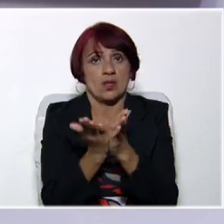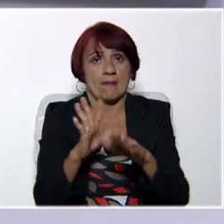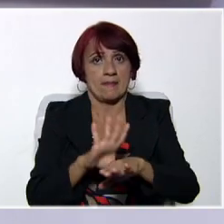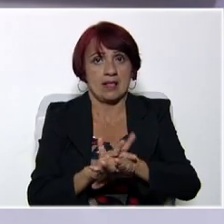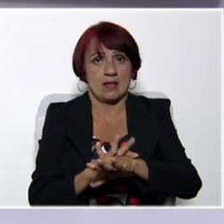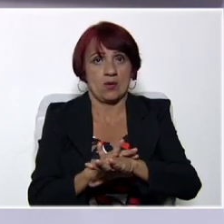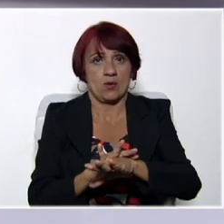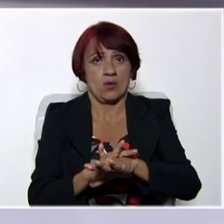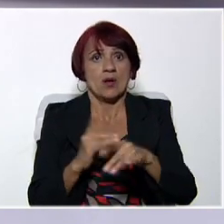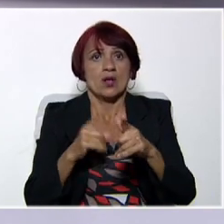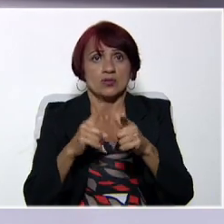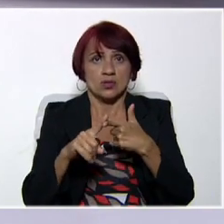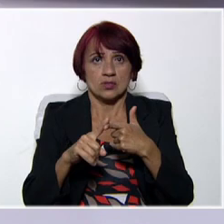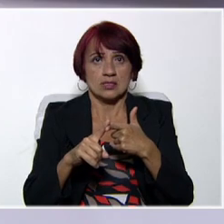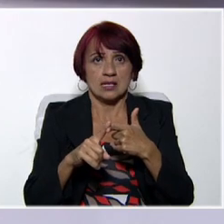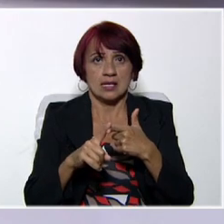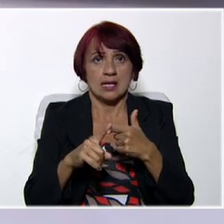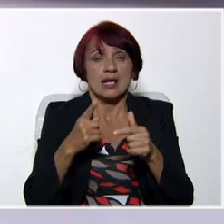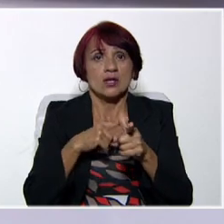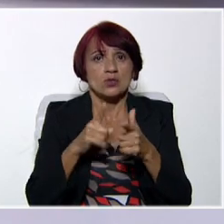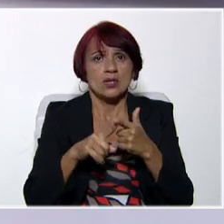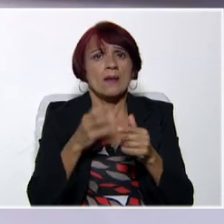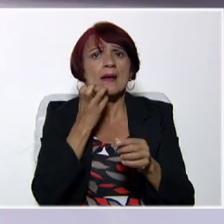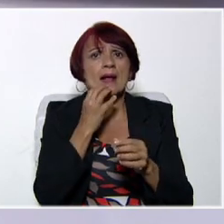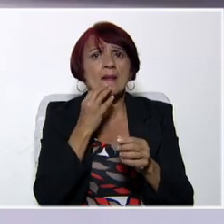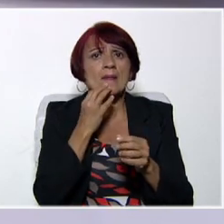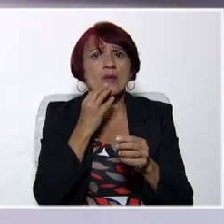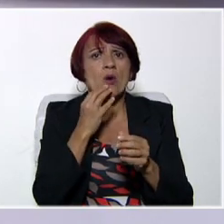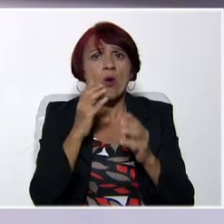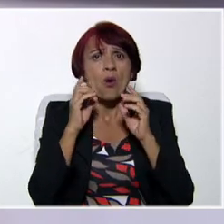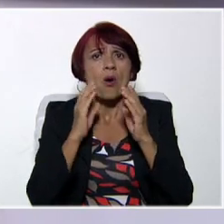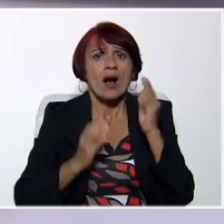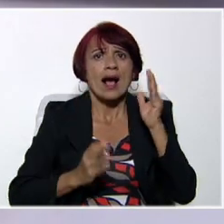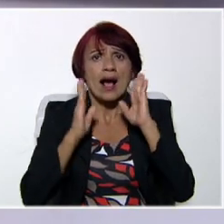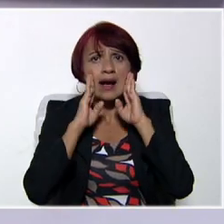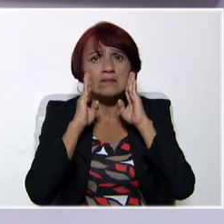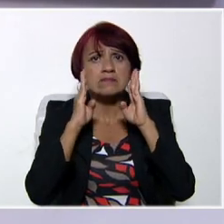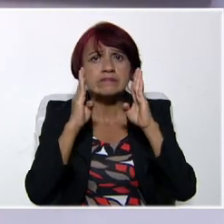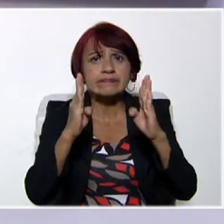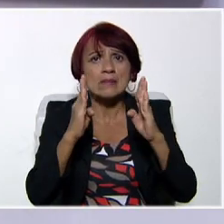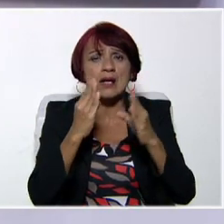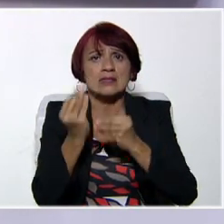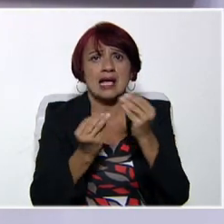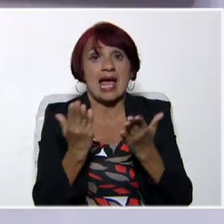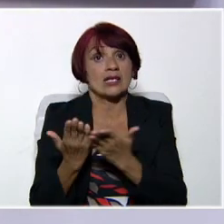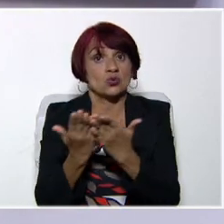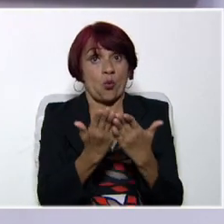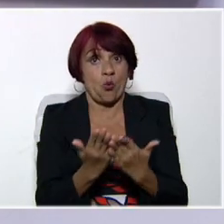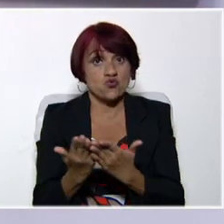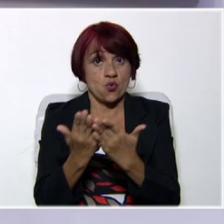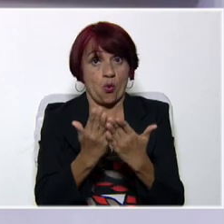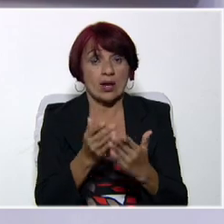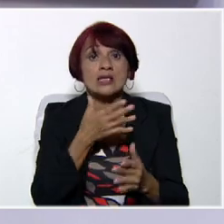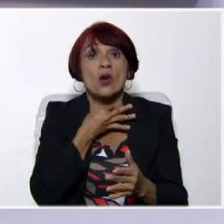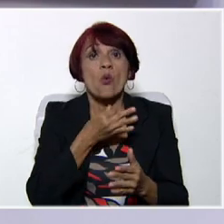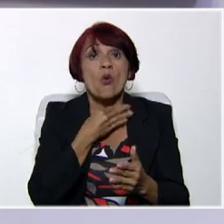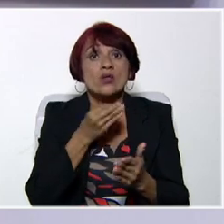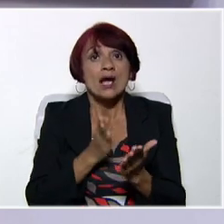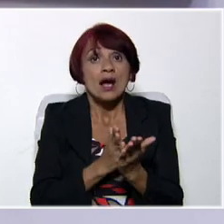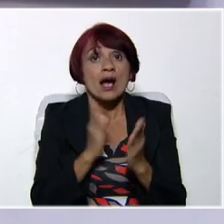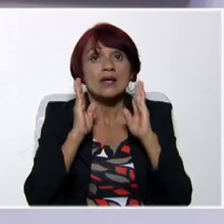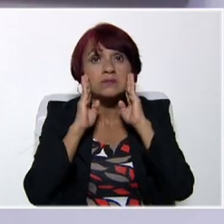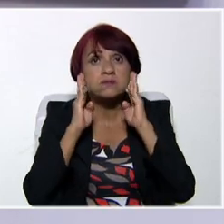work. Dijimos career. Career es carrera. Pero carrera a nivel de estudios de